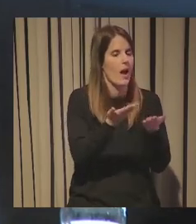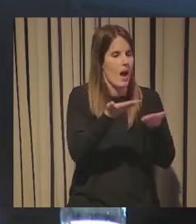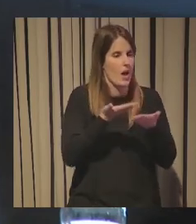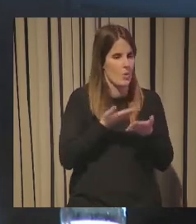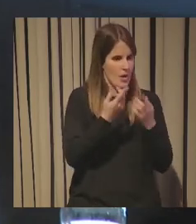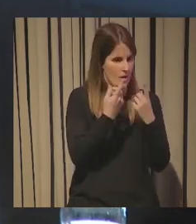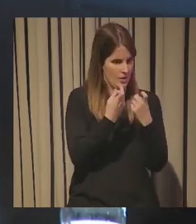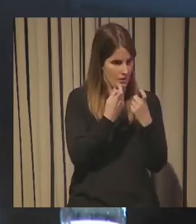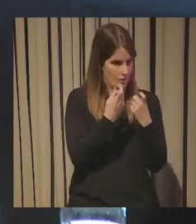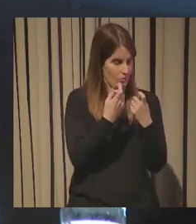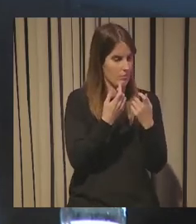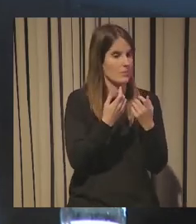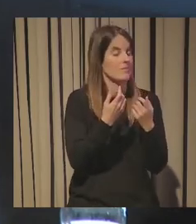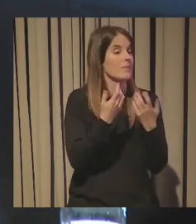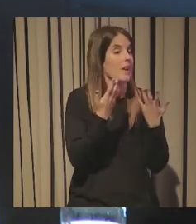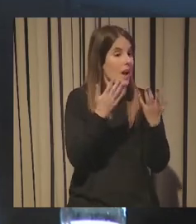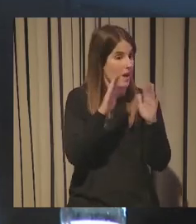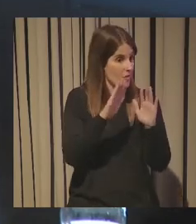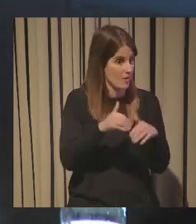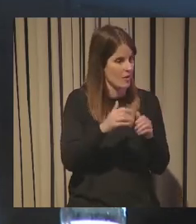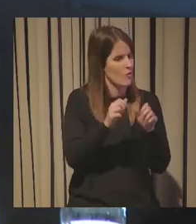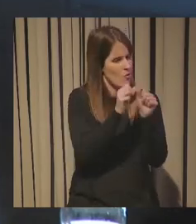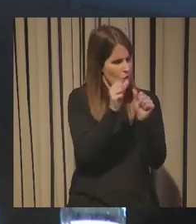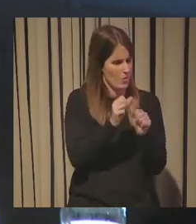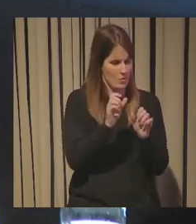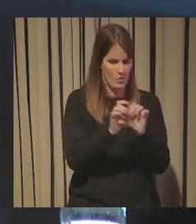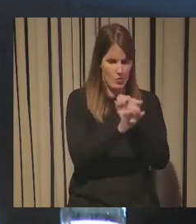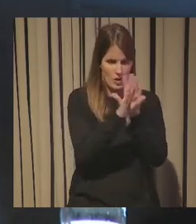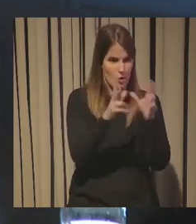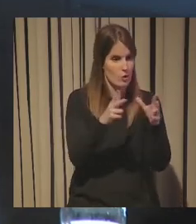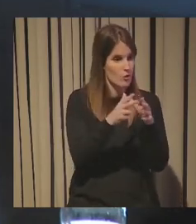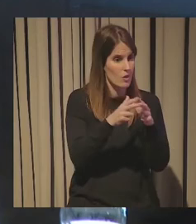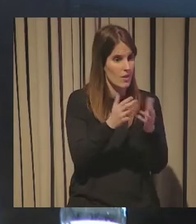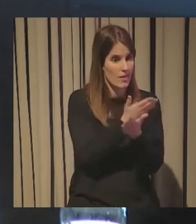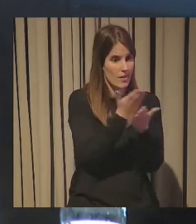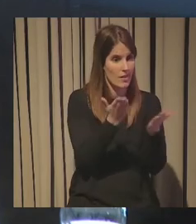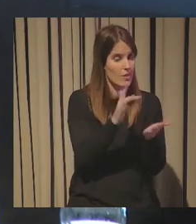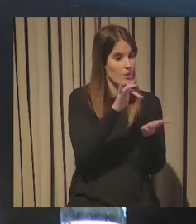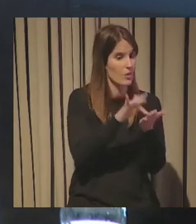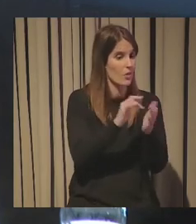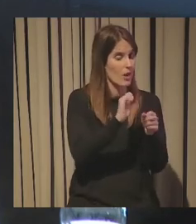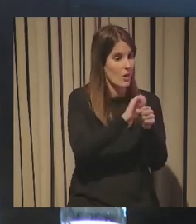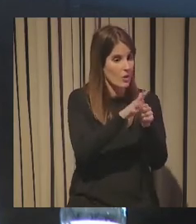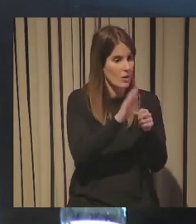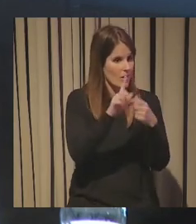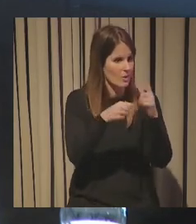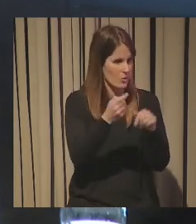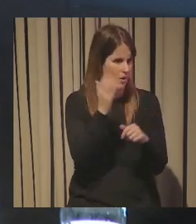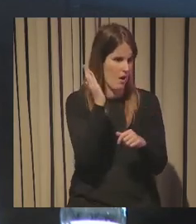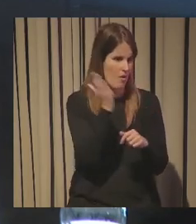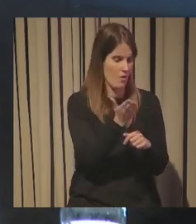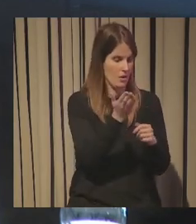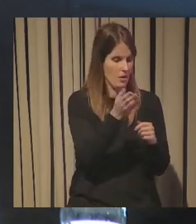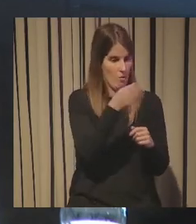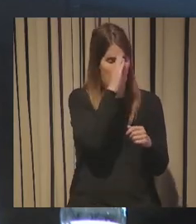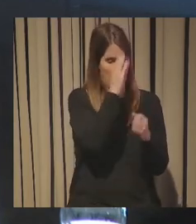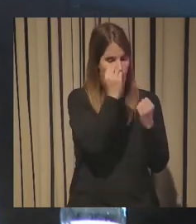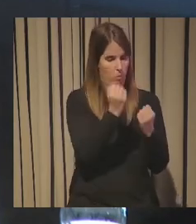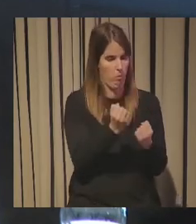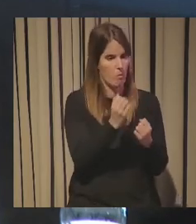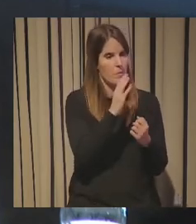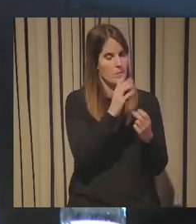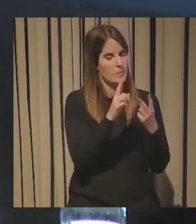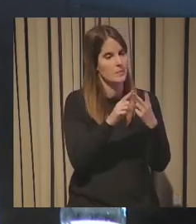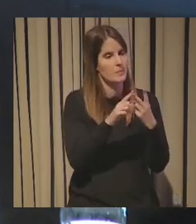pretende ayudar a la sociedad que ha salido muy tocada de la pandemia y luego todo lo que son green